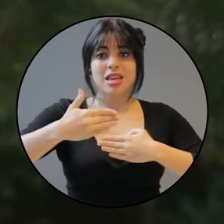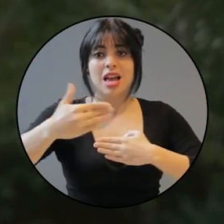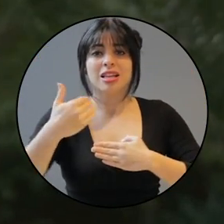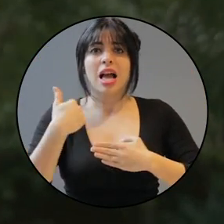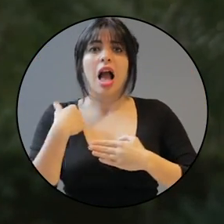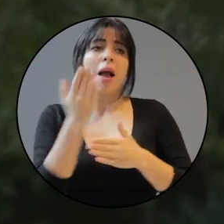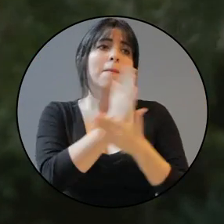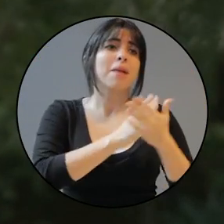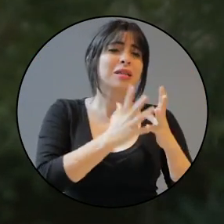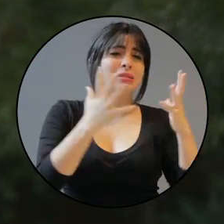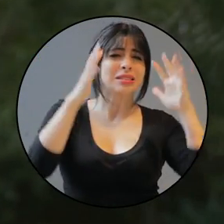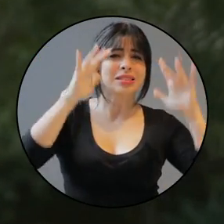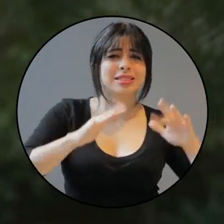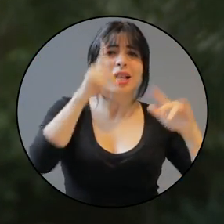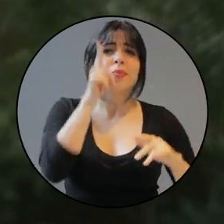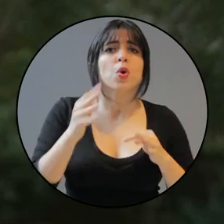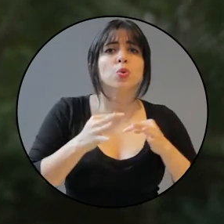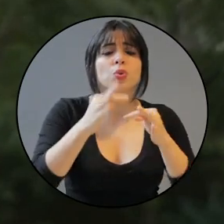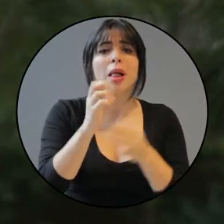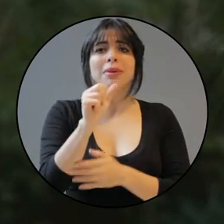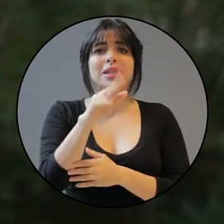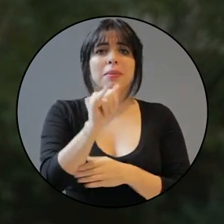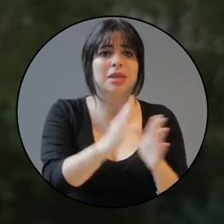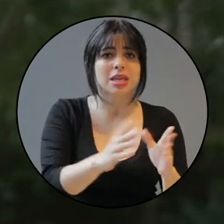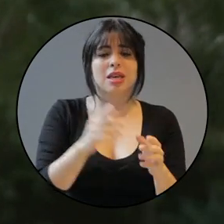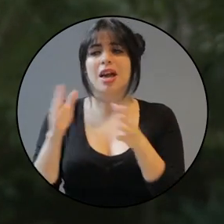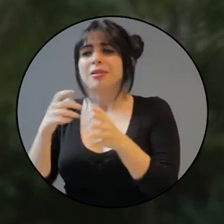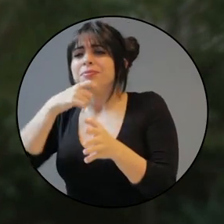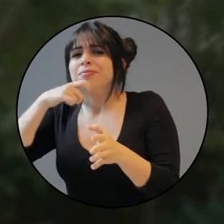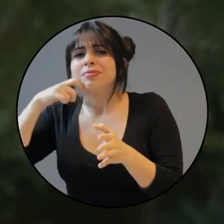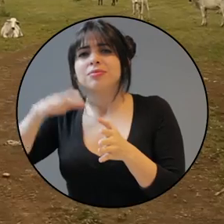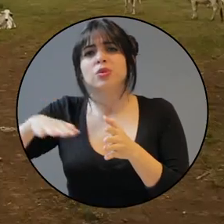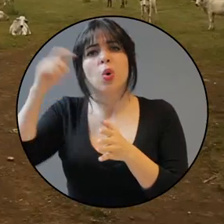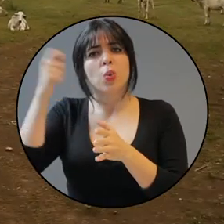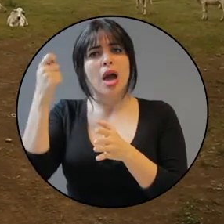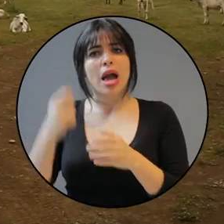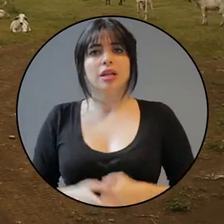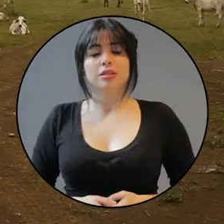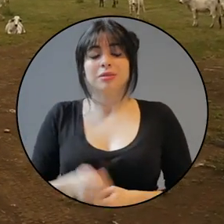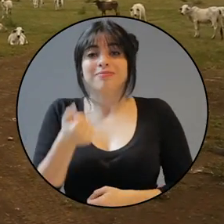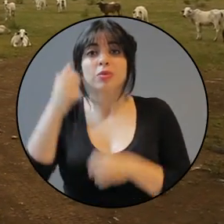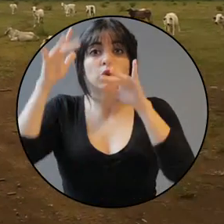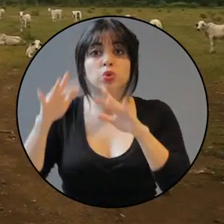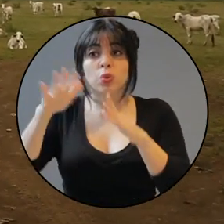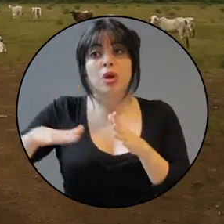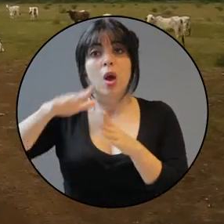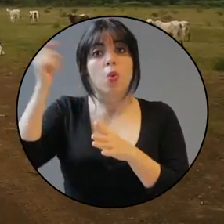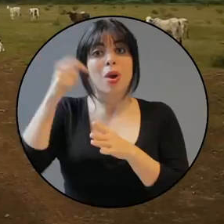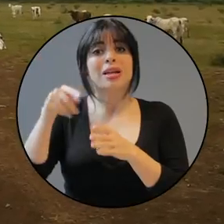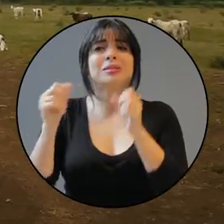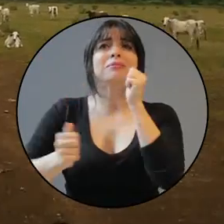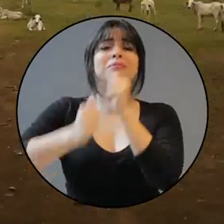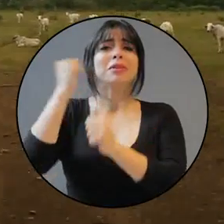exceso de lluvias en Limón, Turrial y Zarapiquí a la aridez en regiones de Guanacaste. La escasez de lluvias en Guanacaste es la más